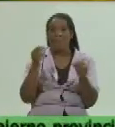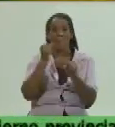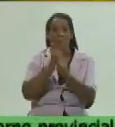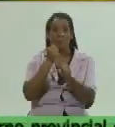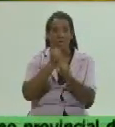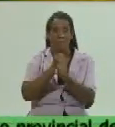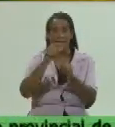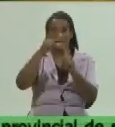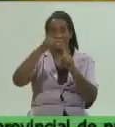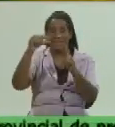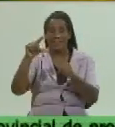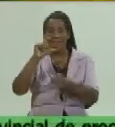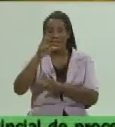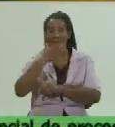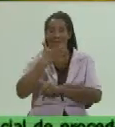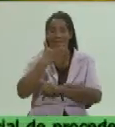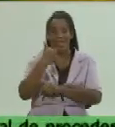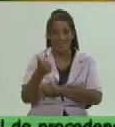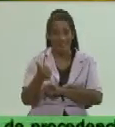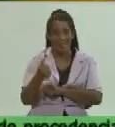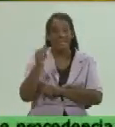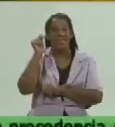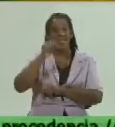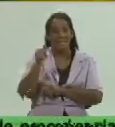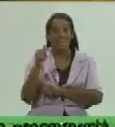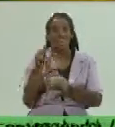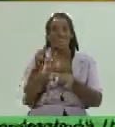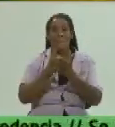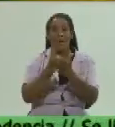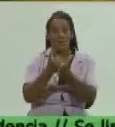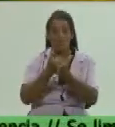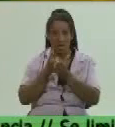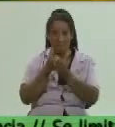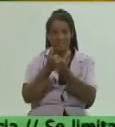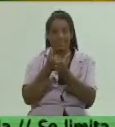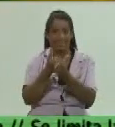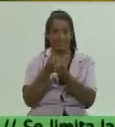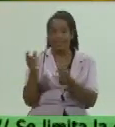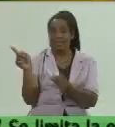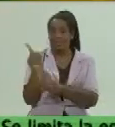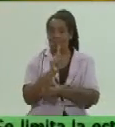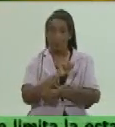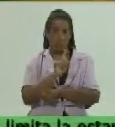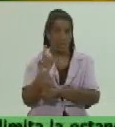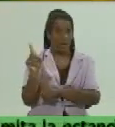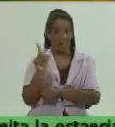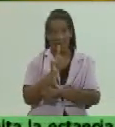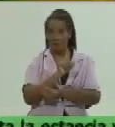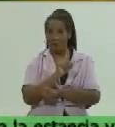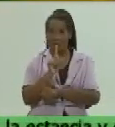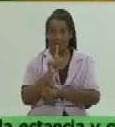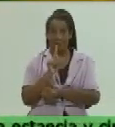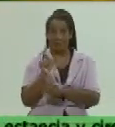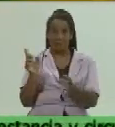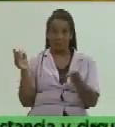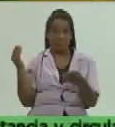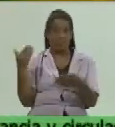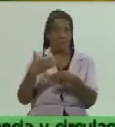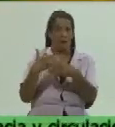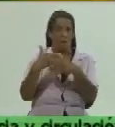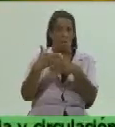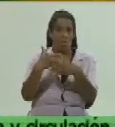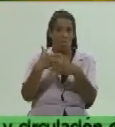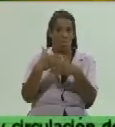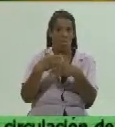de la calidad y eso también va a ayudar esto no diríamos no está cerrado es lo que ha explicado ahorita el